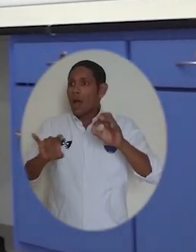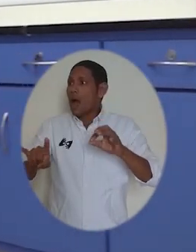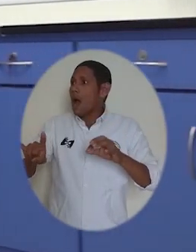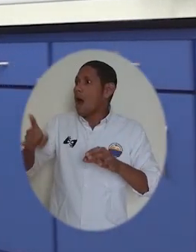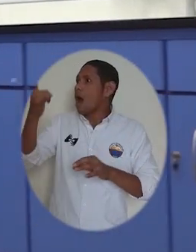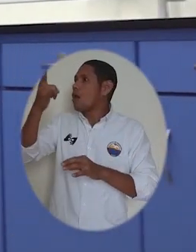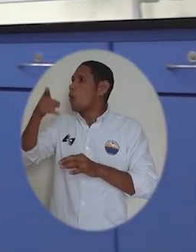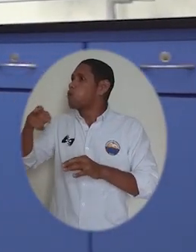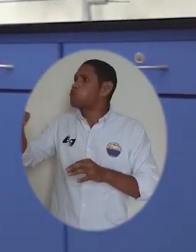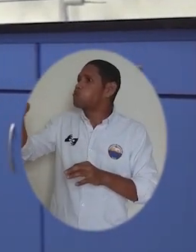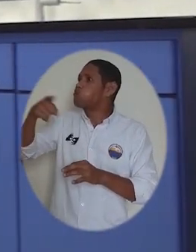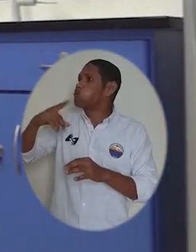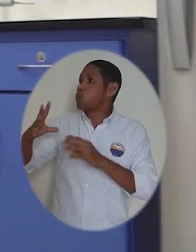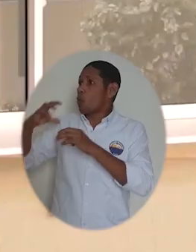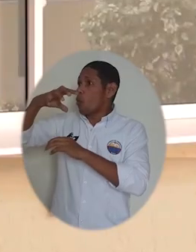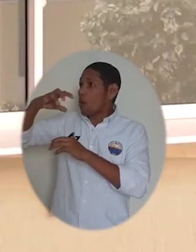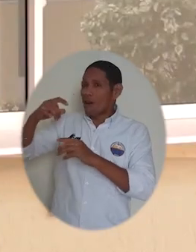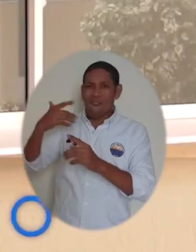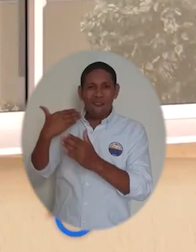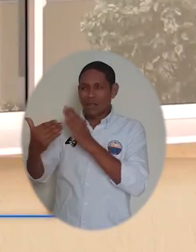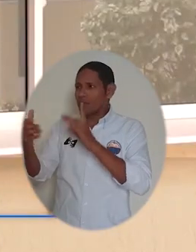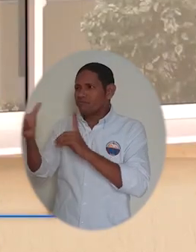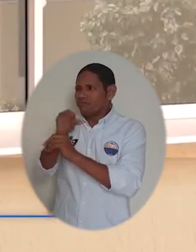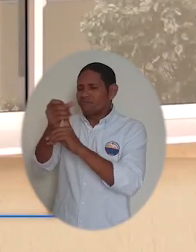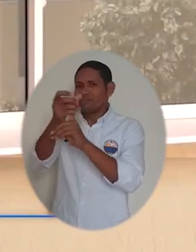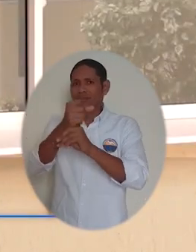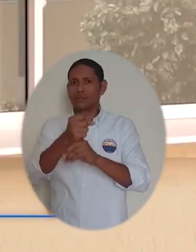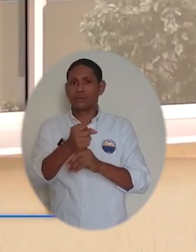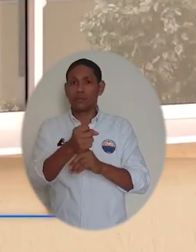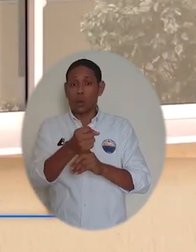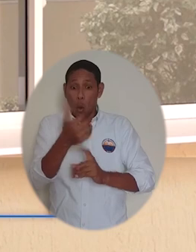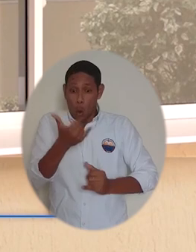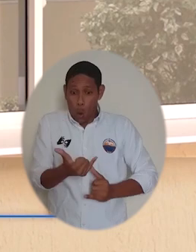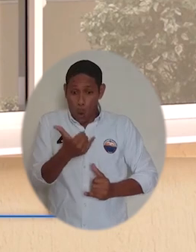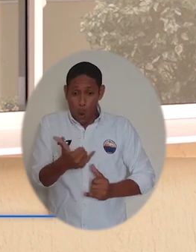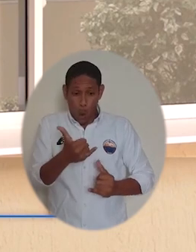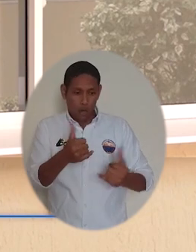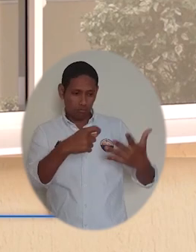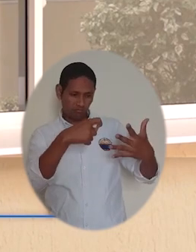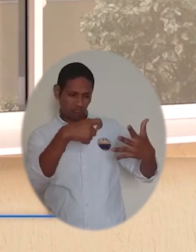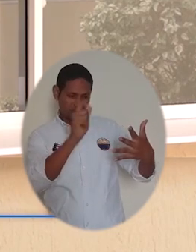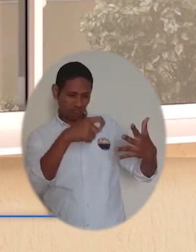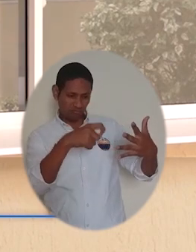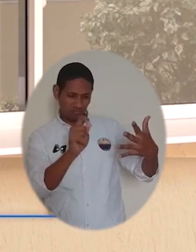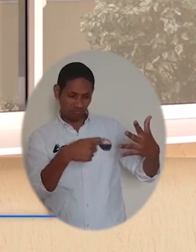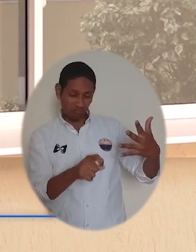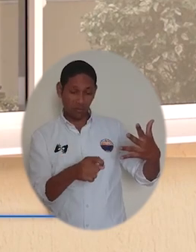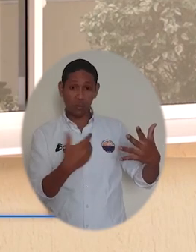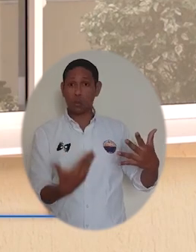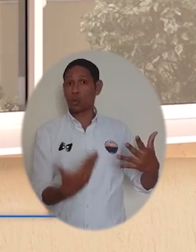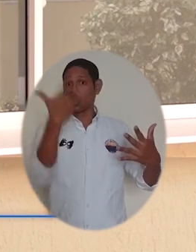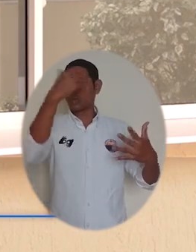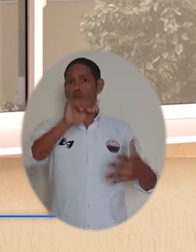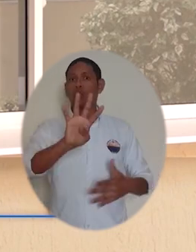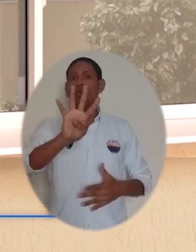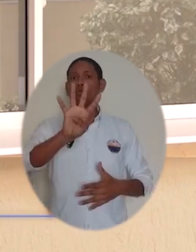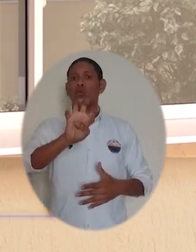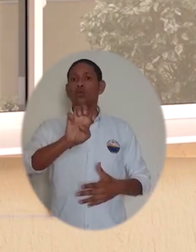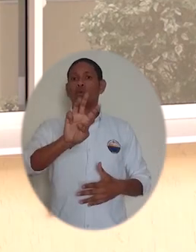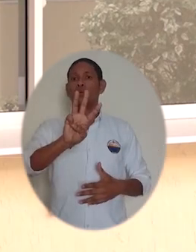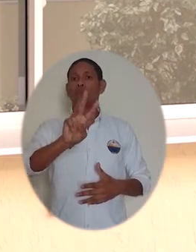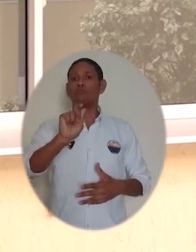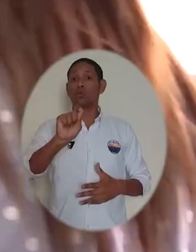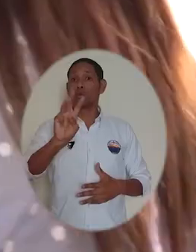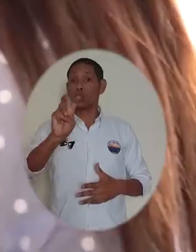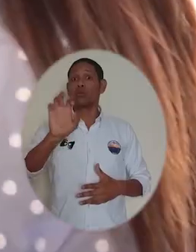sospechosos de coronavirus. Hoy se recibe el aval porque tienen un cumplimiento de 93.8